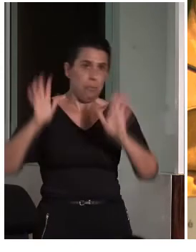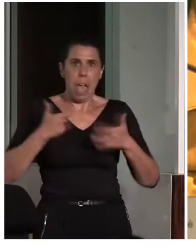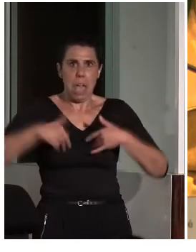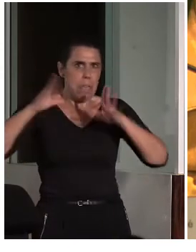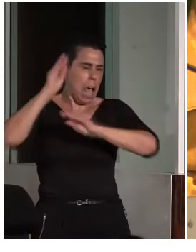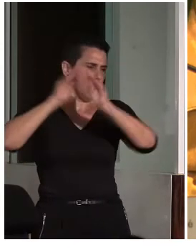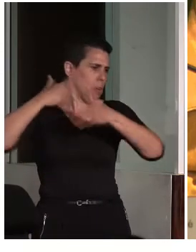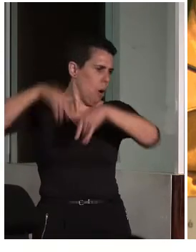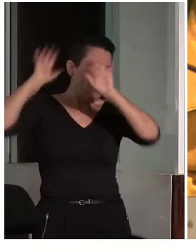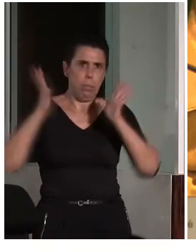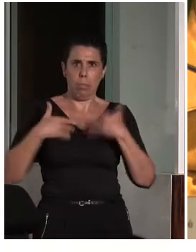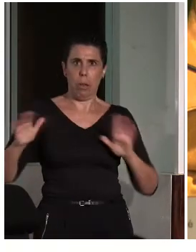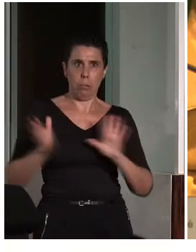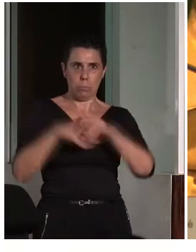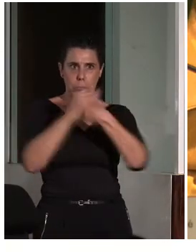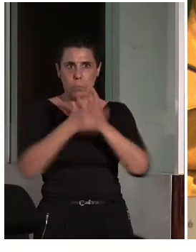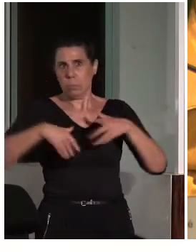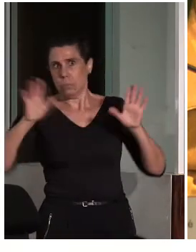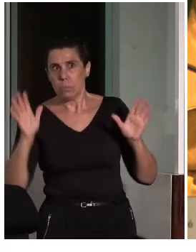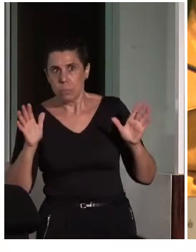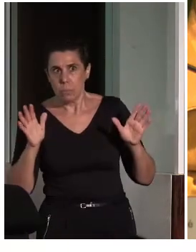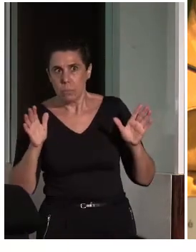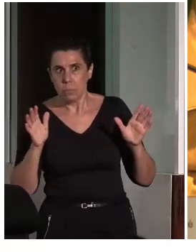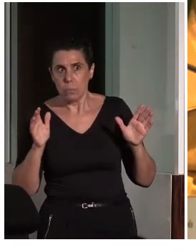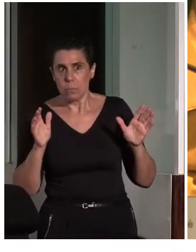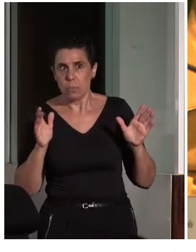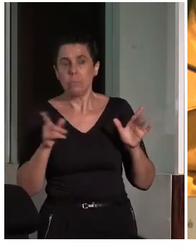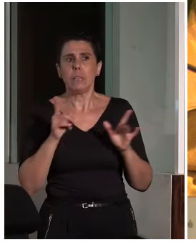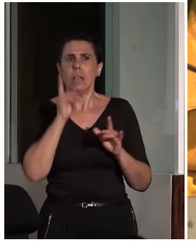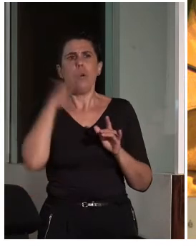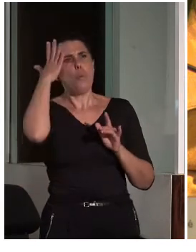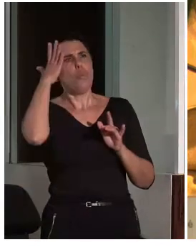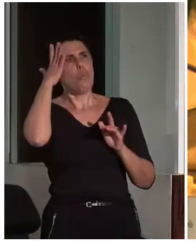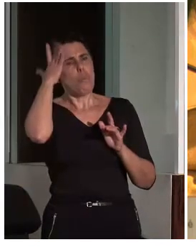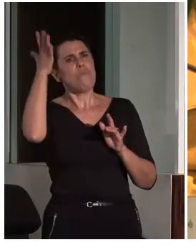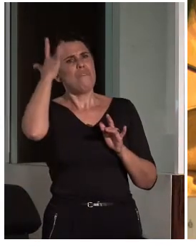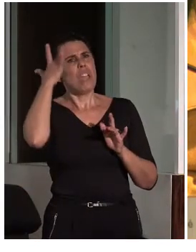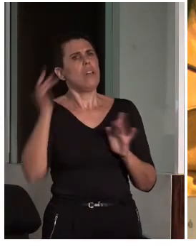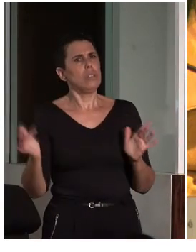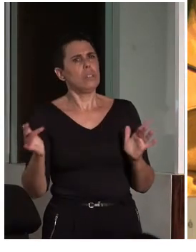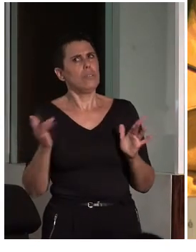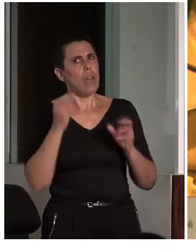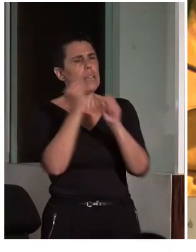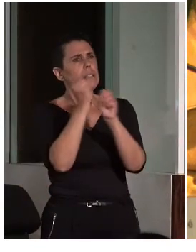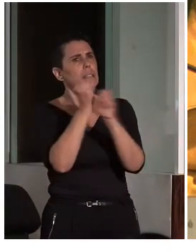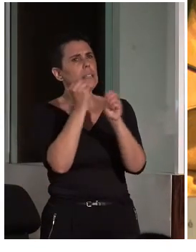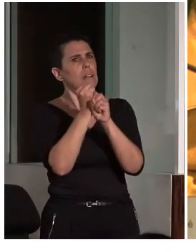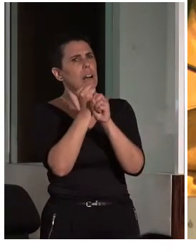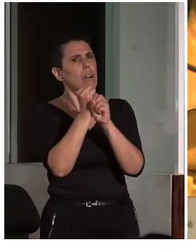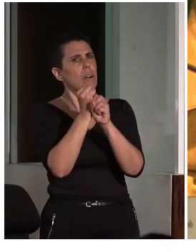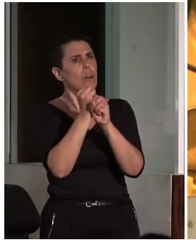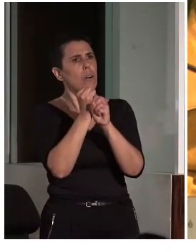resuelto. Es decir, hay una filosofía de trabajo y